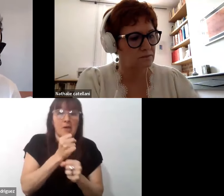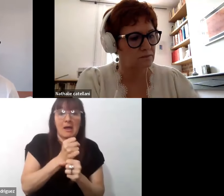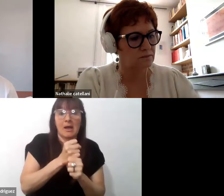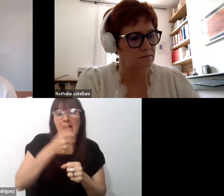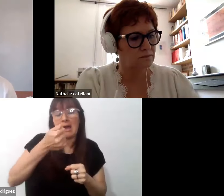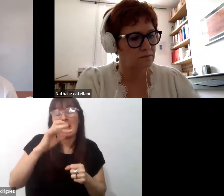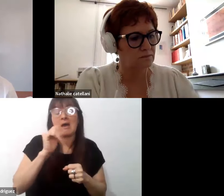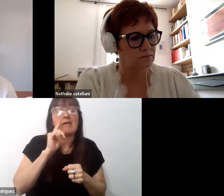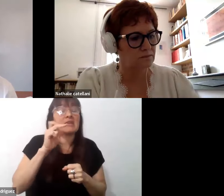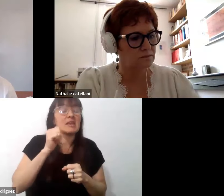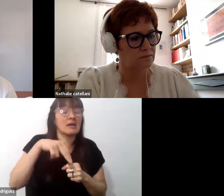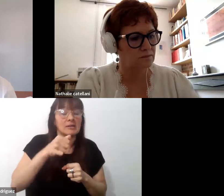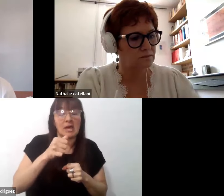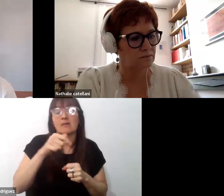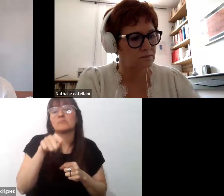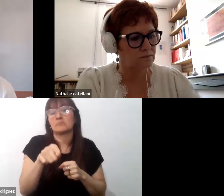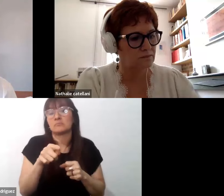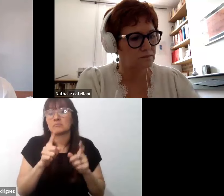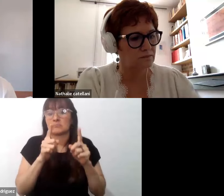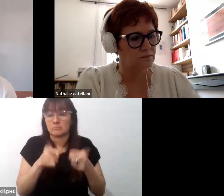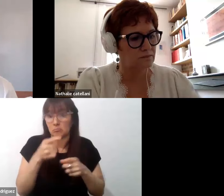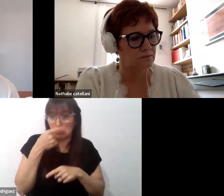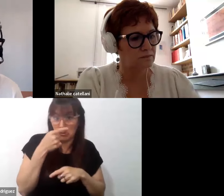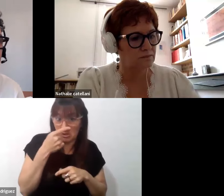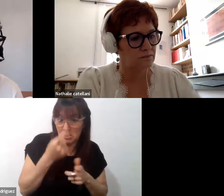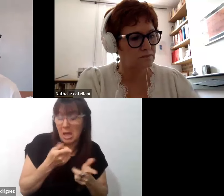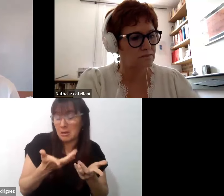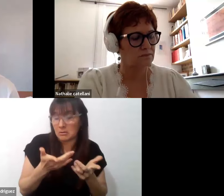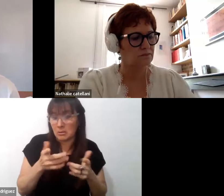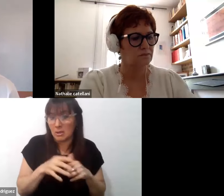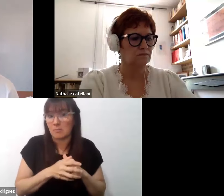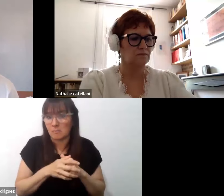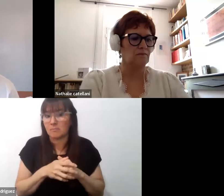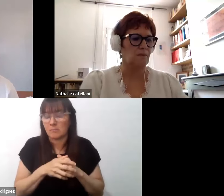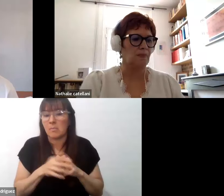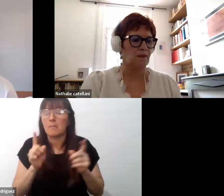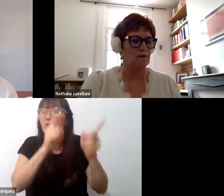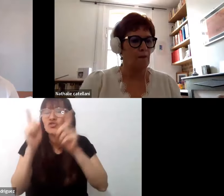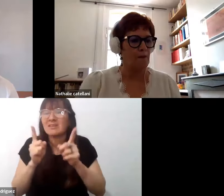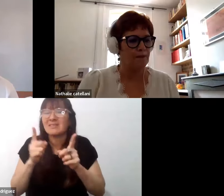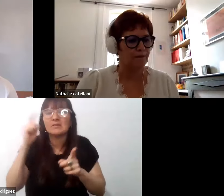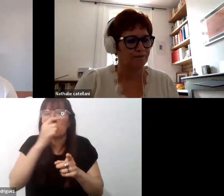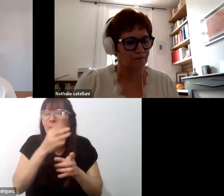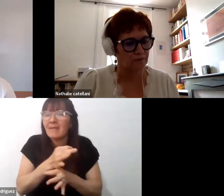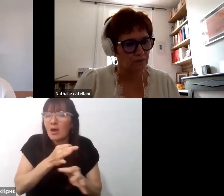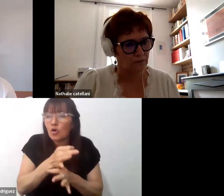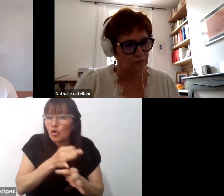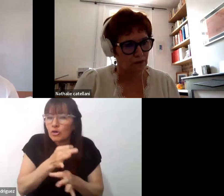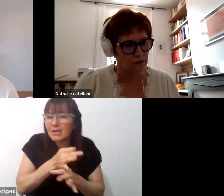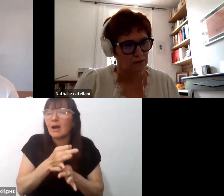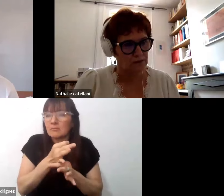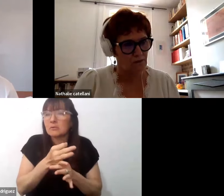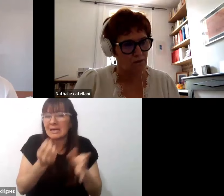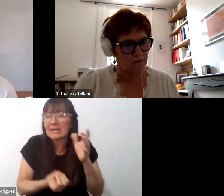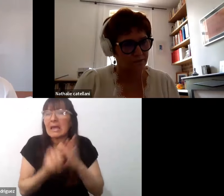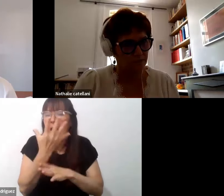Argentina, en América Latina, es muy interesante, de recuperar justamente a esos docentes pedagógicos que construyeron en obra pedagógica